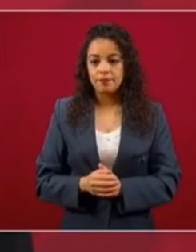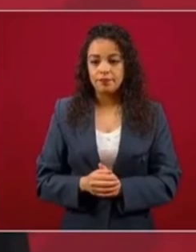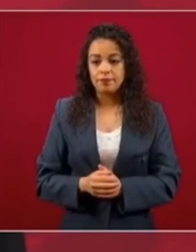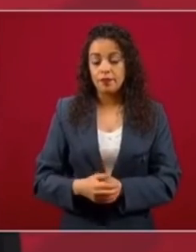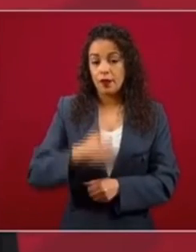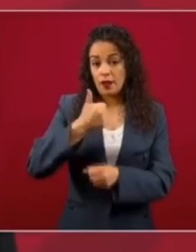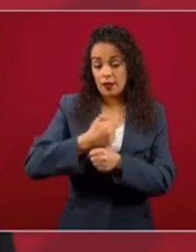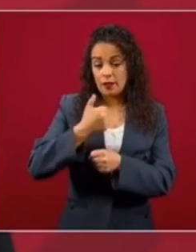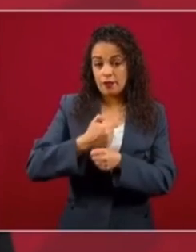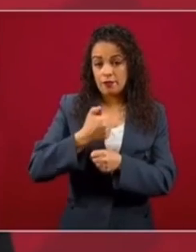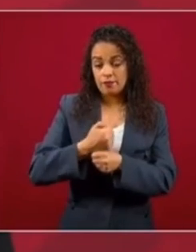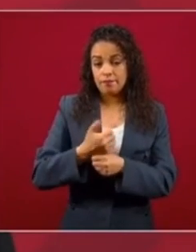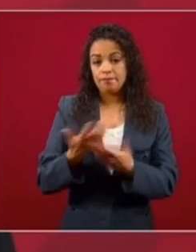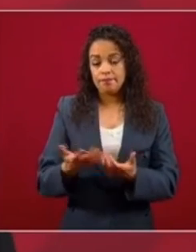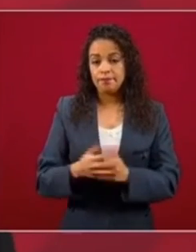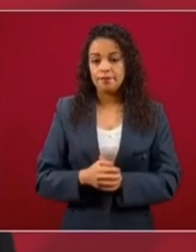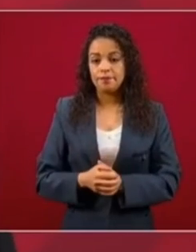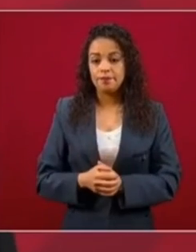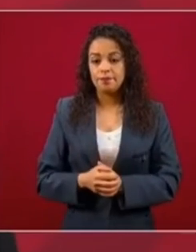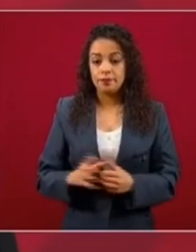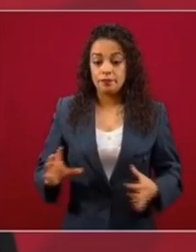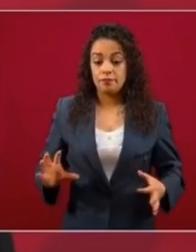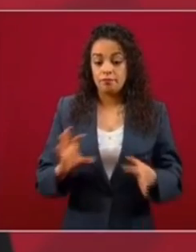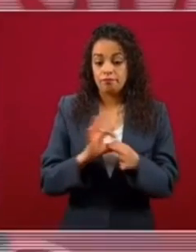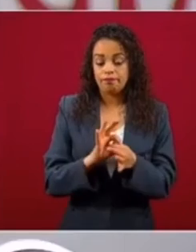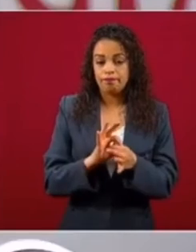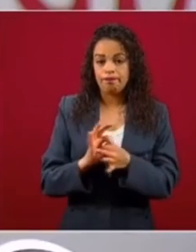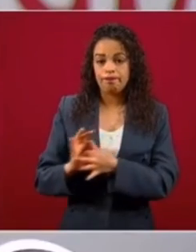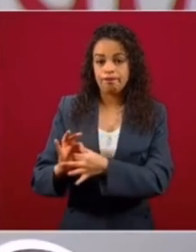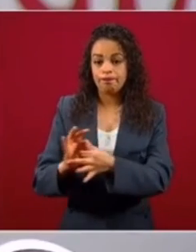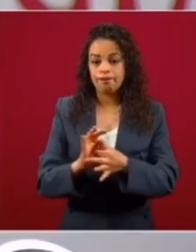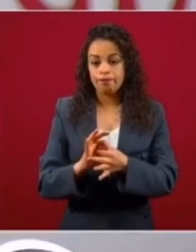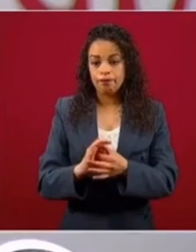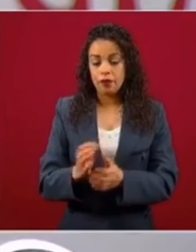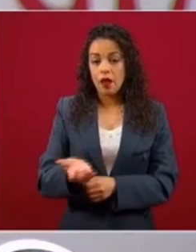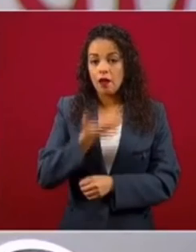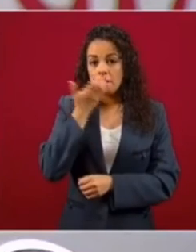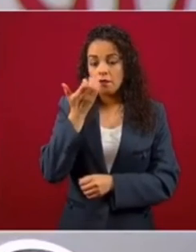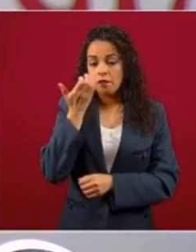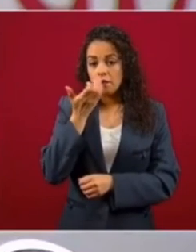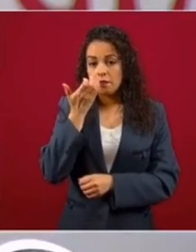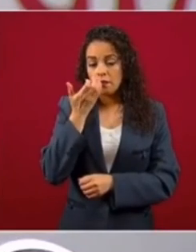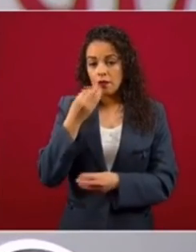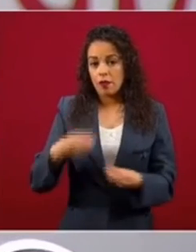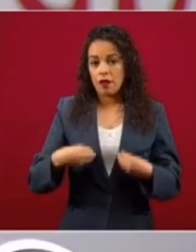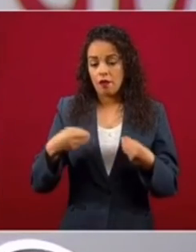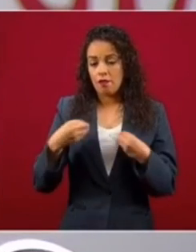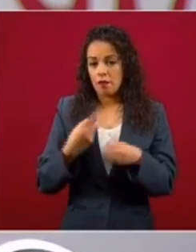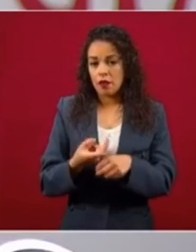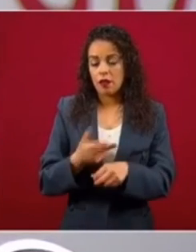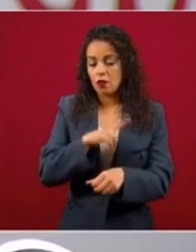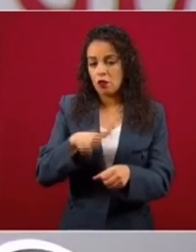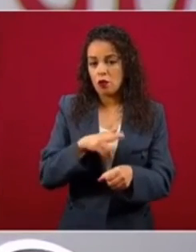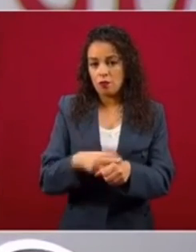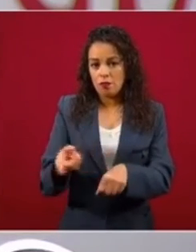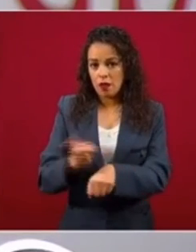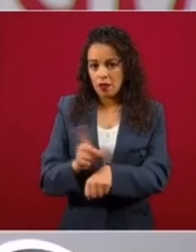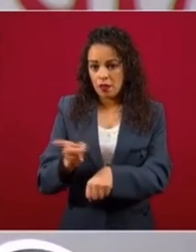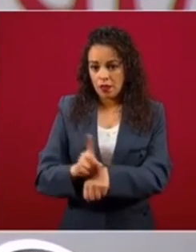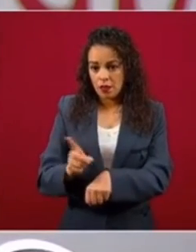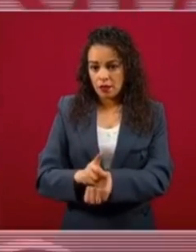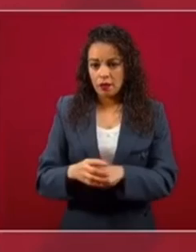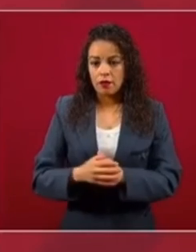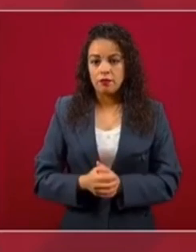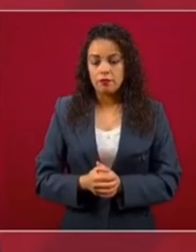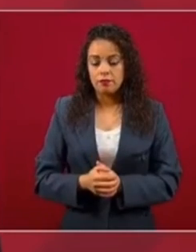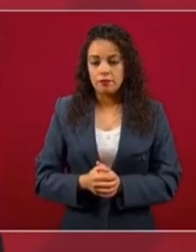Armonicemos los saberes de la vida con la vida de la escuela. Armonicemos los saberes de los